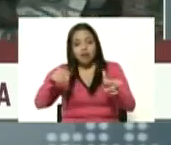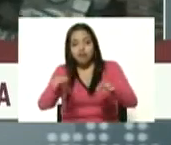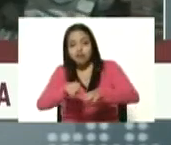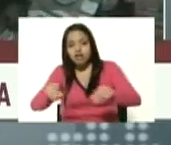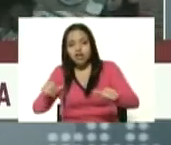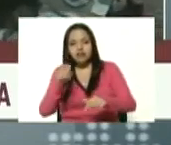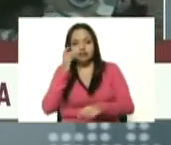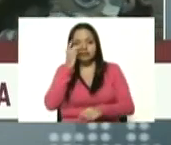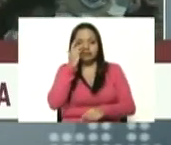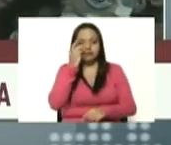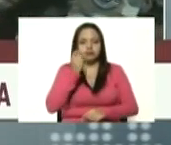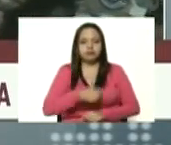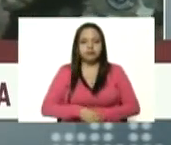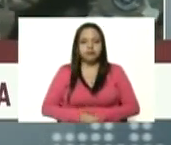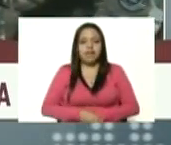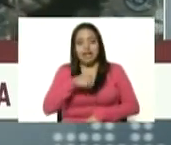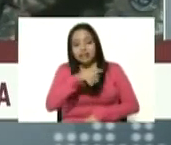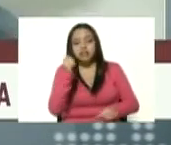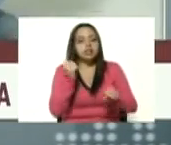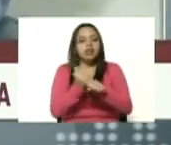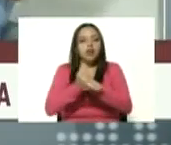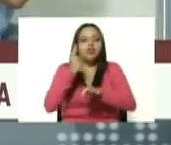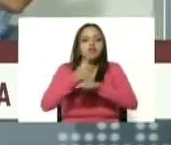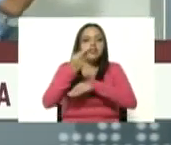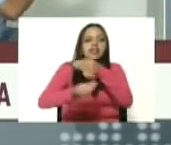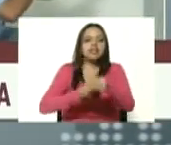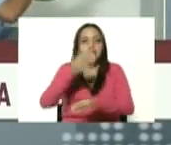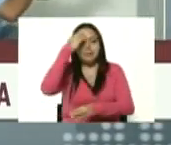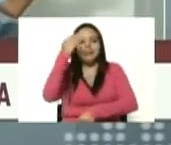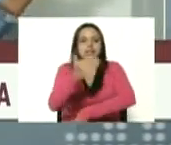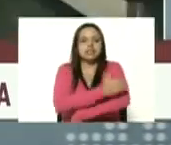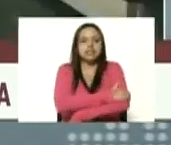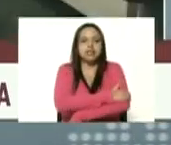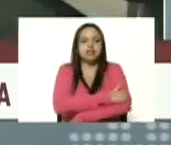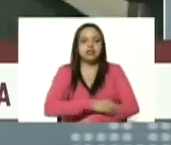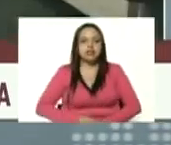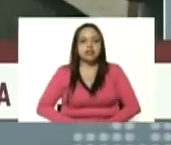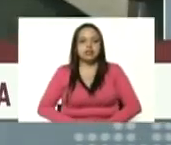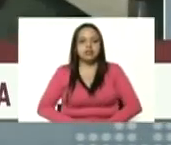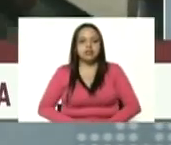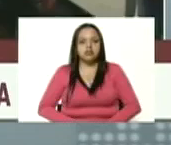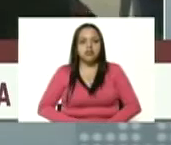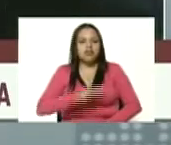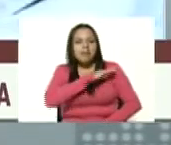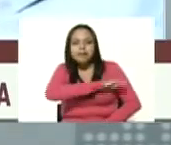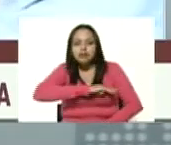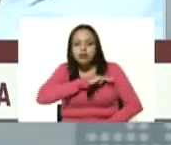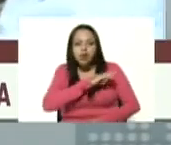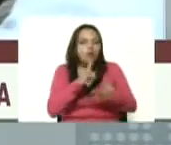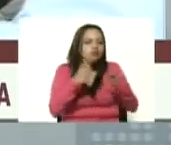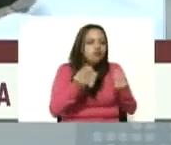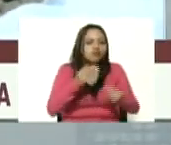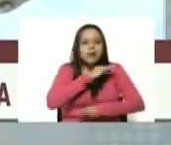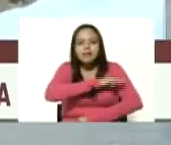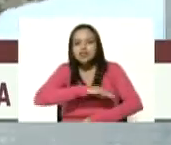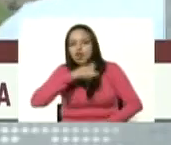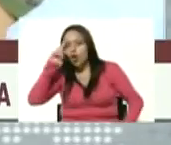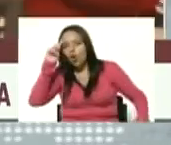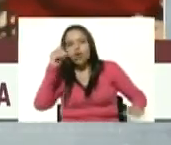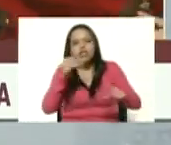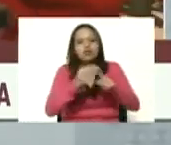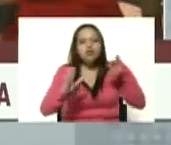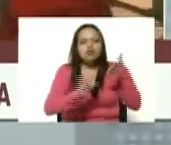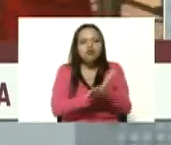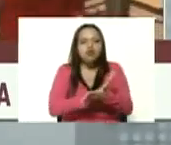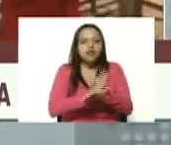se resumen la milicia nacional bolivariana una misión son muchas las misiones en el campo militar son